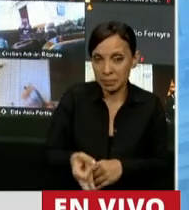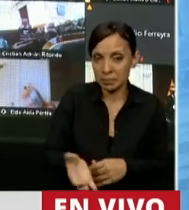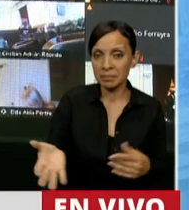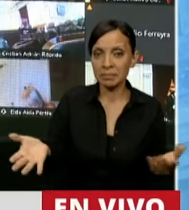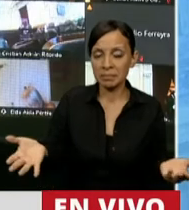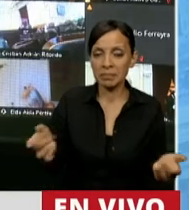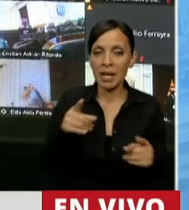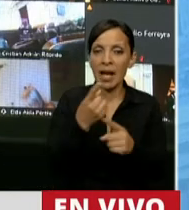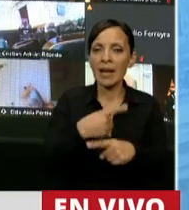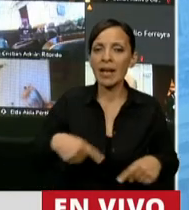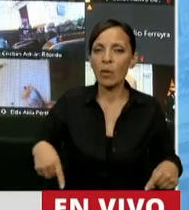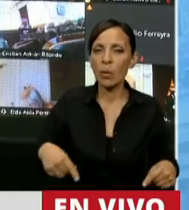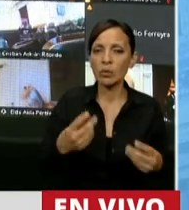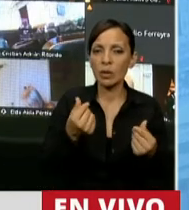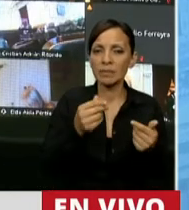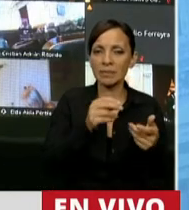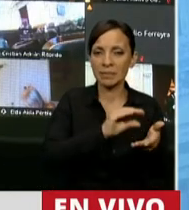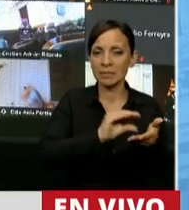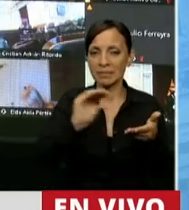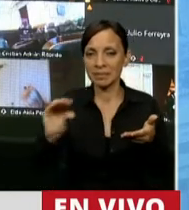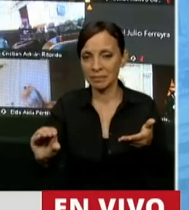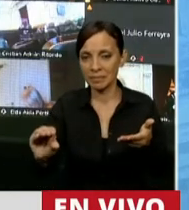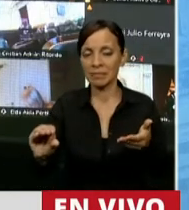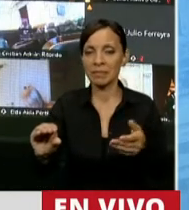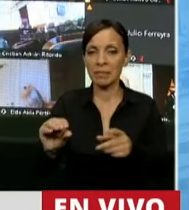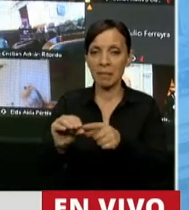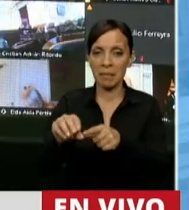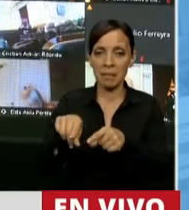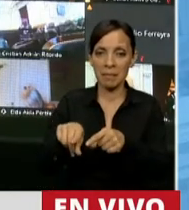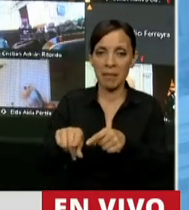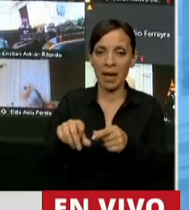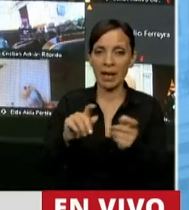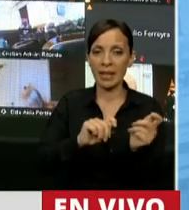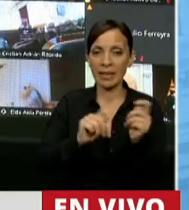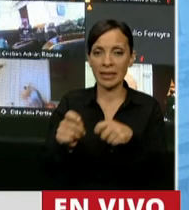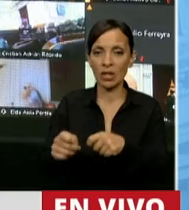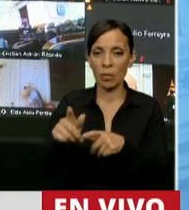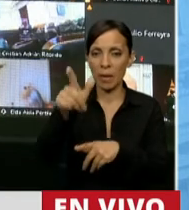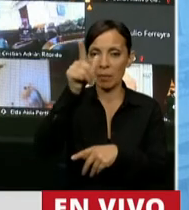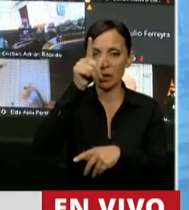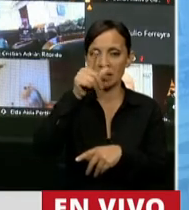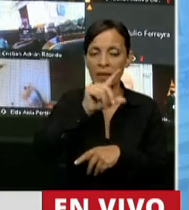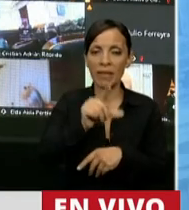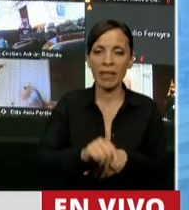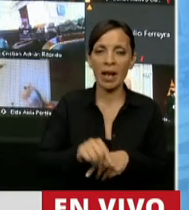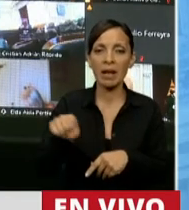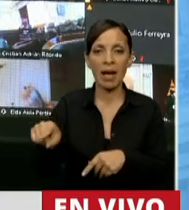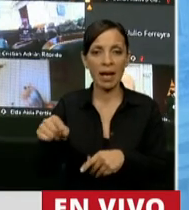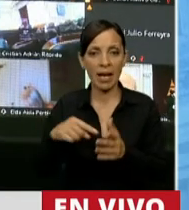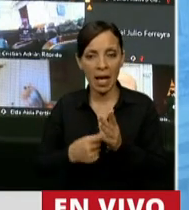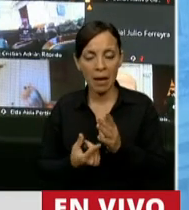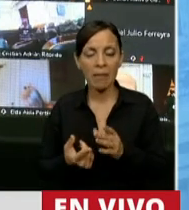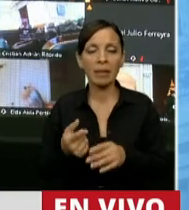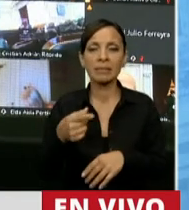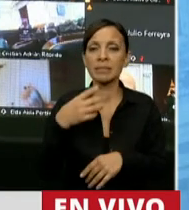de que esos recursos transferidos para la compensación por el traspaso de la Policía Federal excedían enormemente